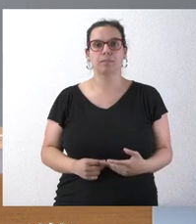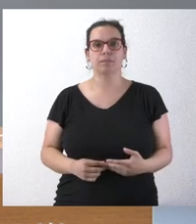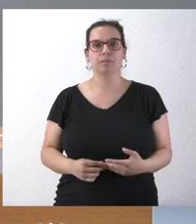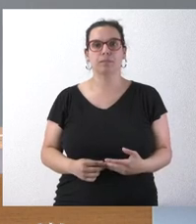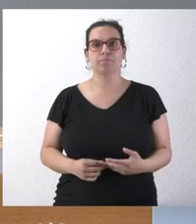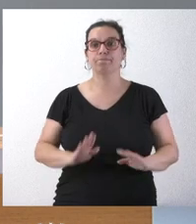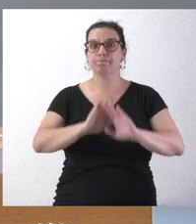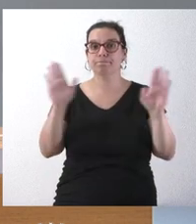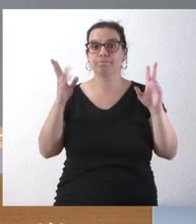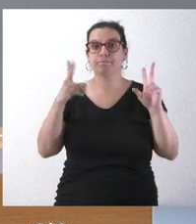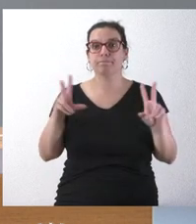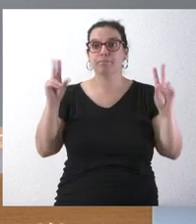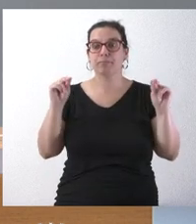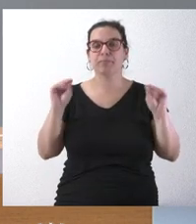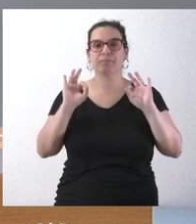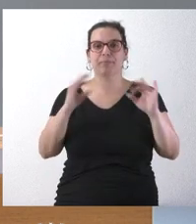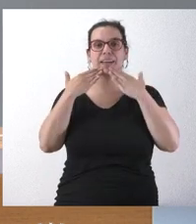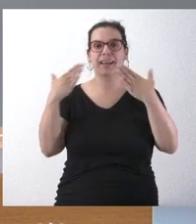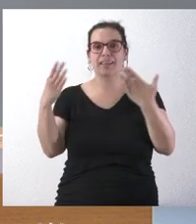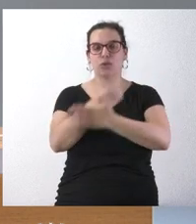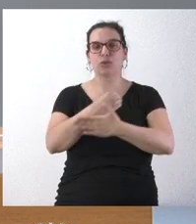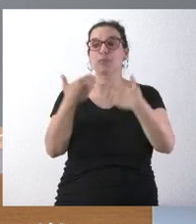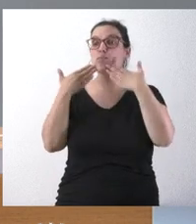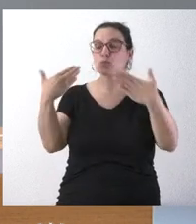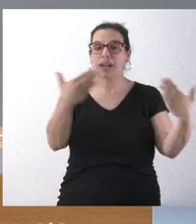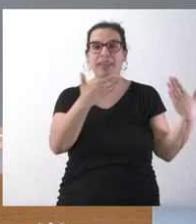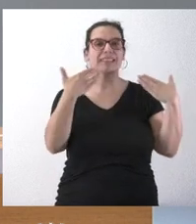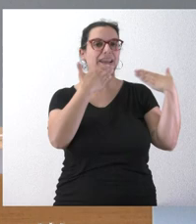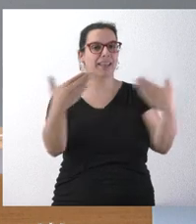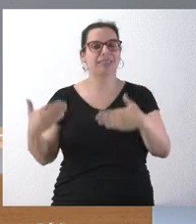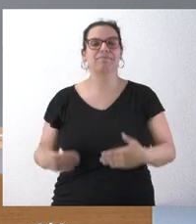Pues, si no hay más preguntas, terminamos aquí. Gracias a todos. Pues, muchas gracias. Gracias.